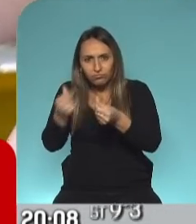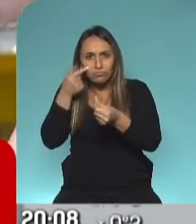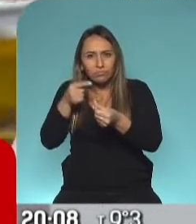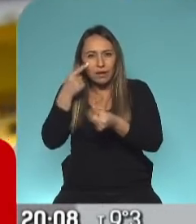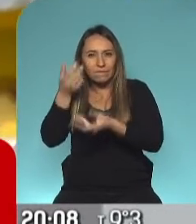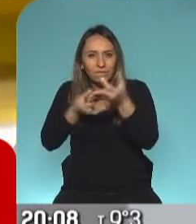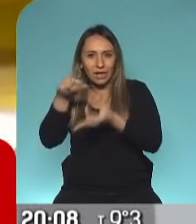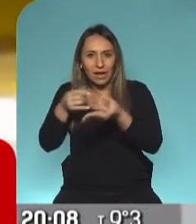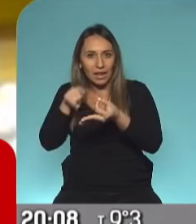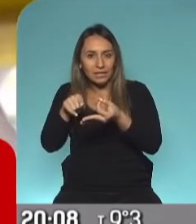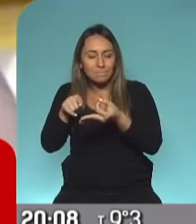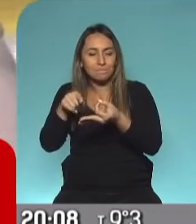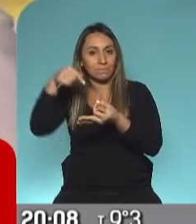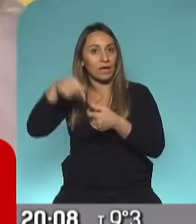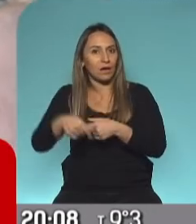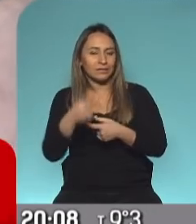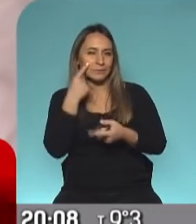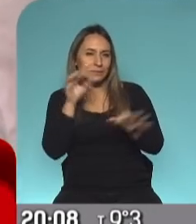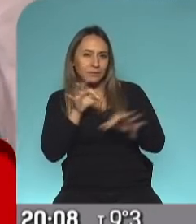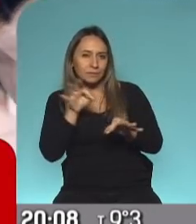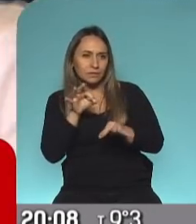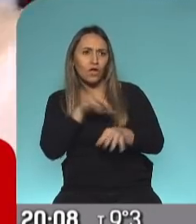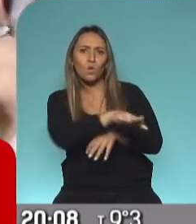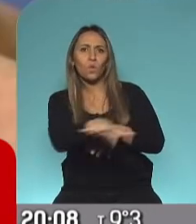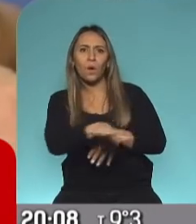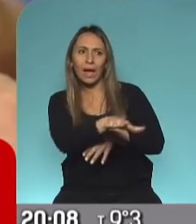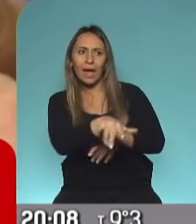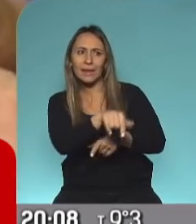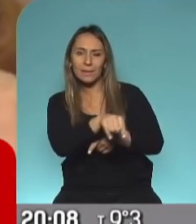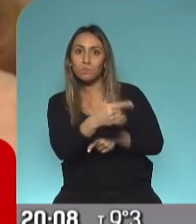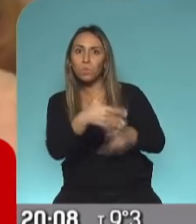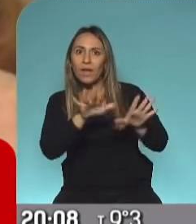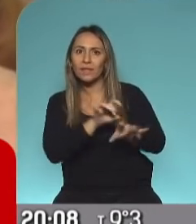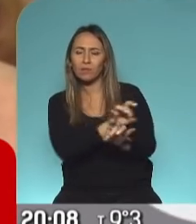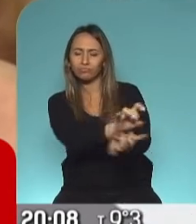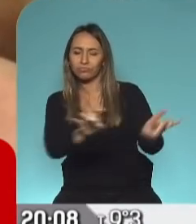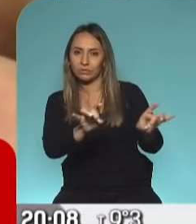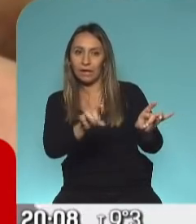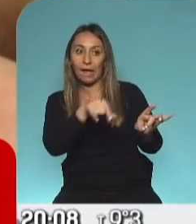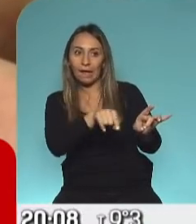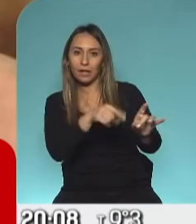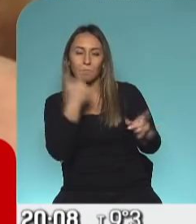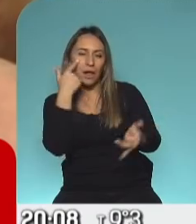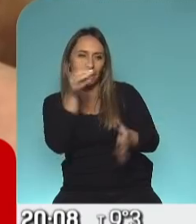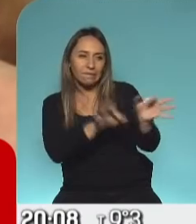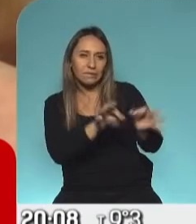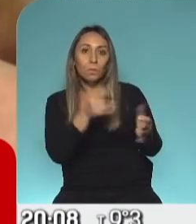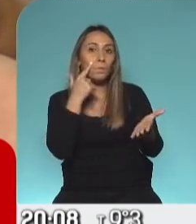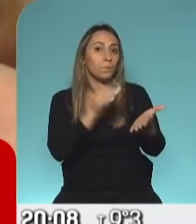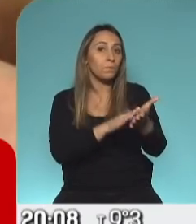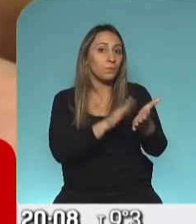tenemos muchas posibilidades de infección para testear a ver si realmente en el humano